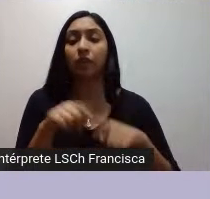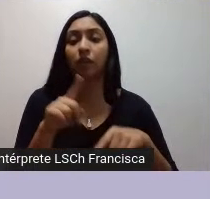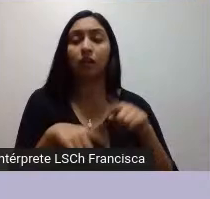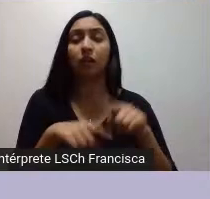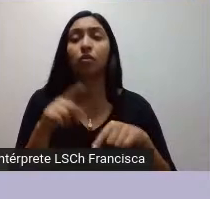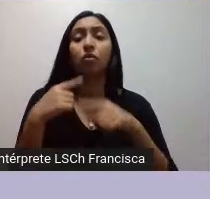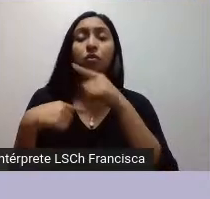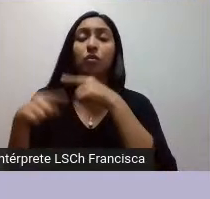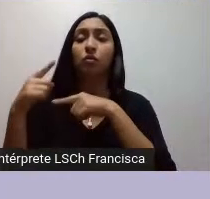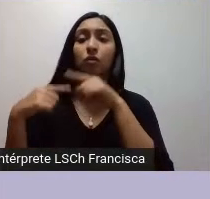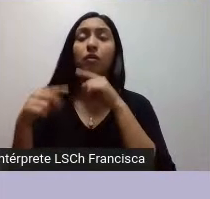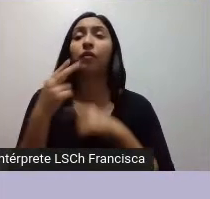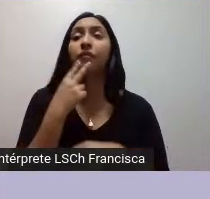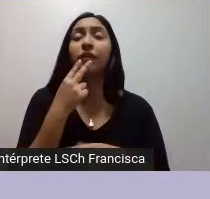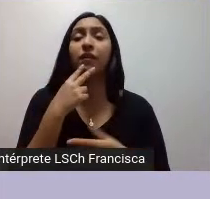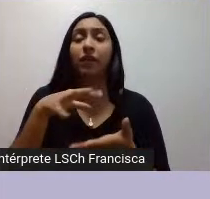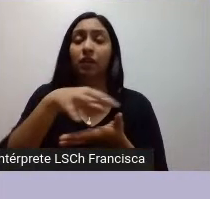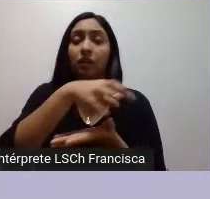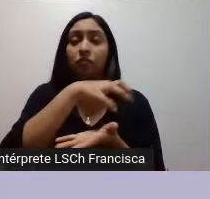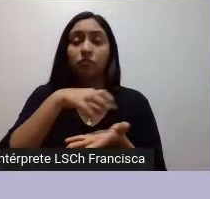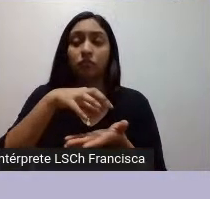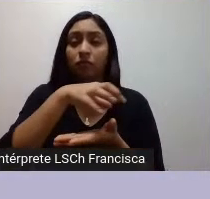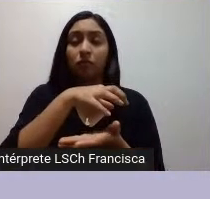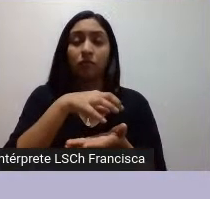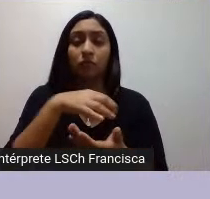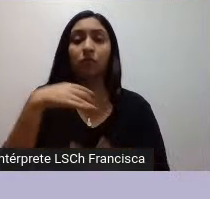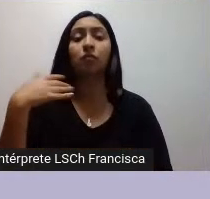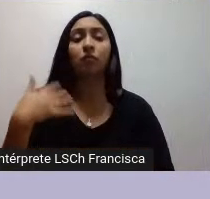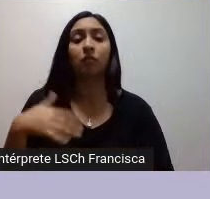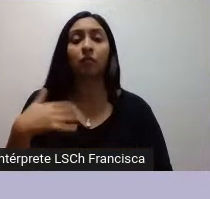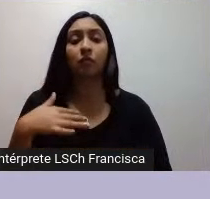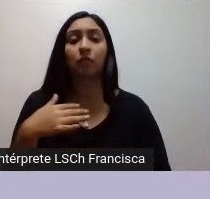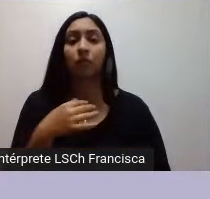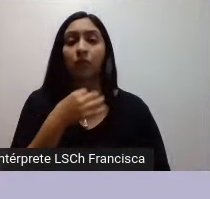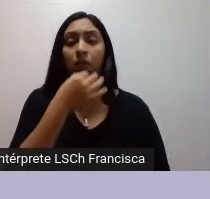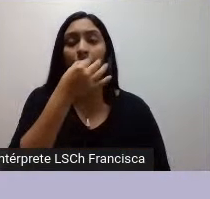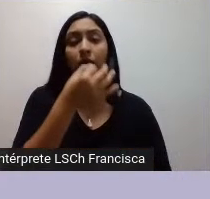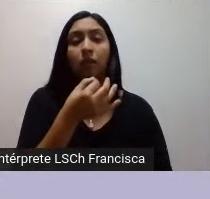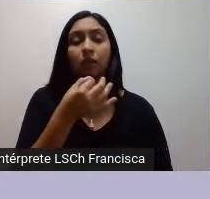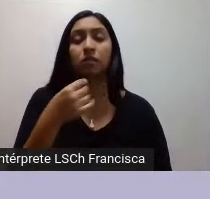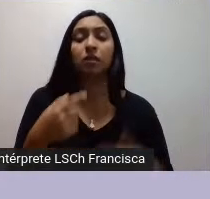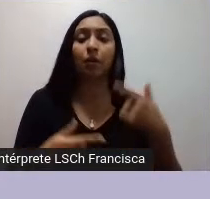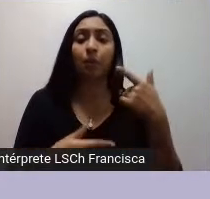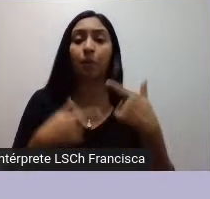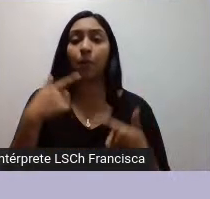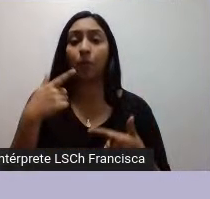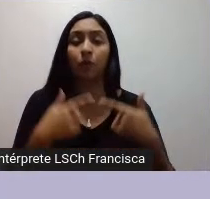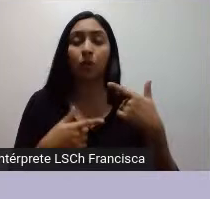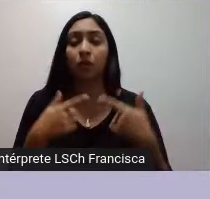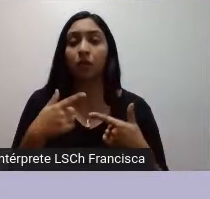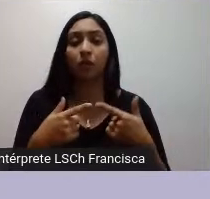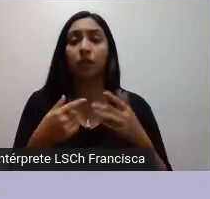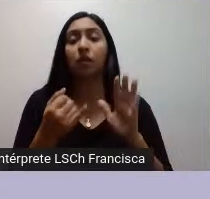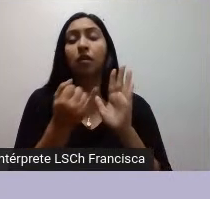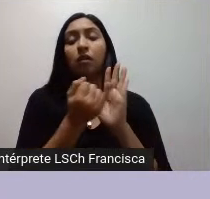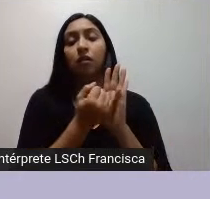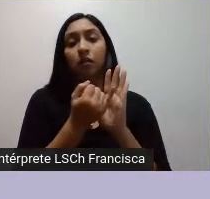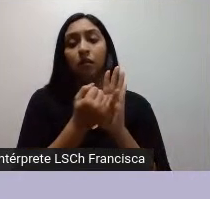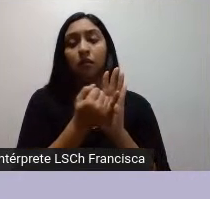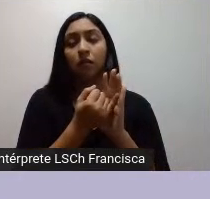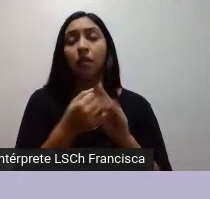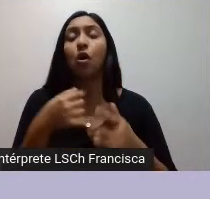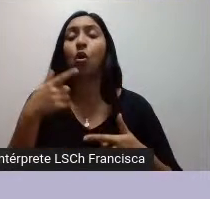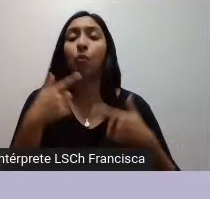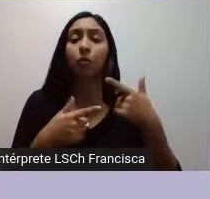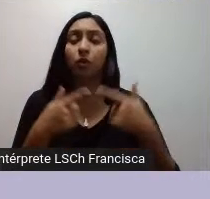ciudades en las capitales sobre todo lo cual habla de que las políticas de afirmación identitaria o las políticas que se han tratado de desarrollar por parte de los